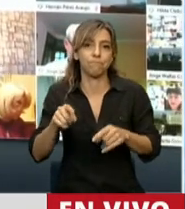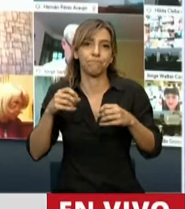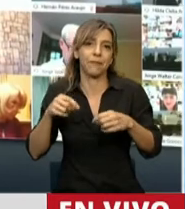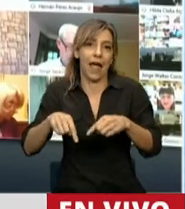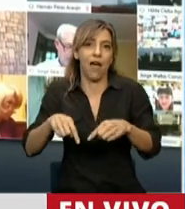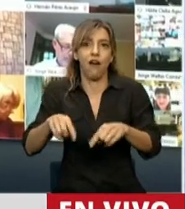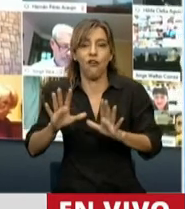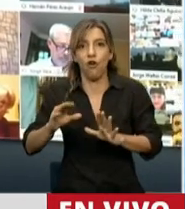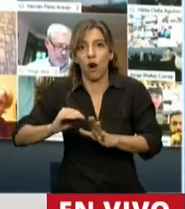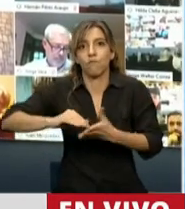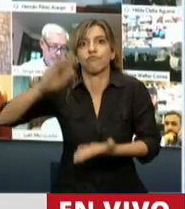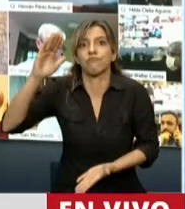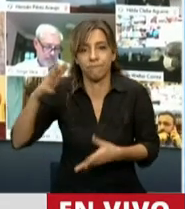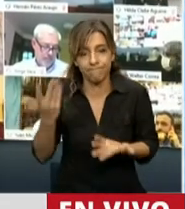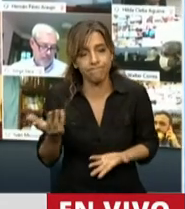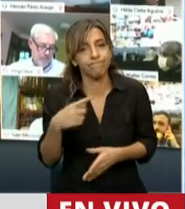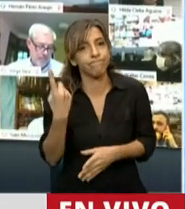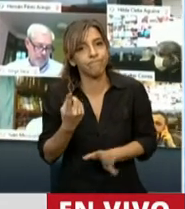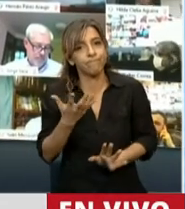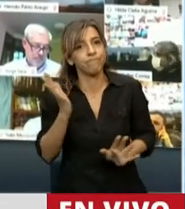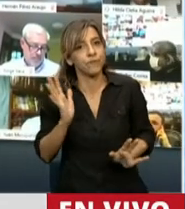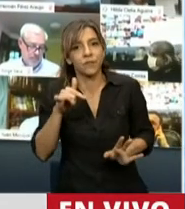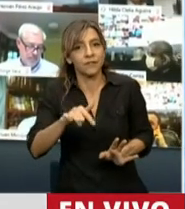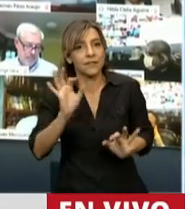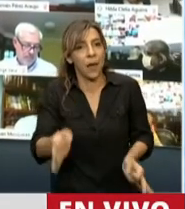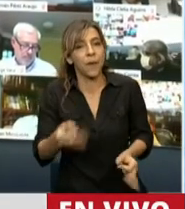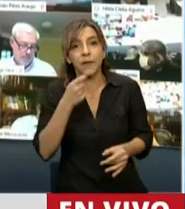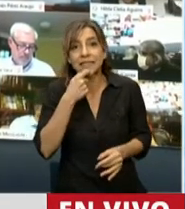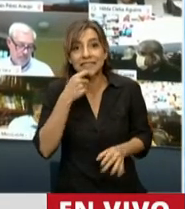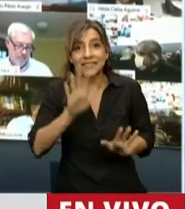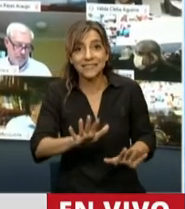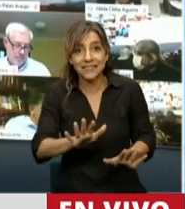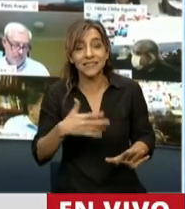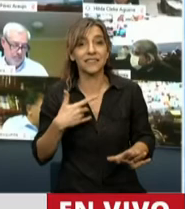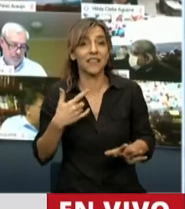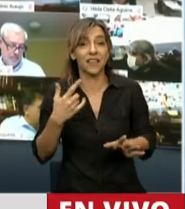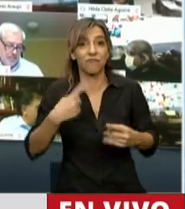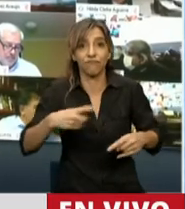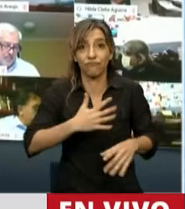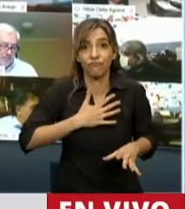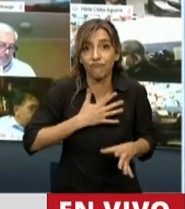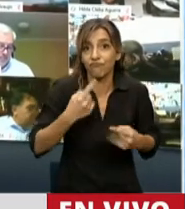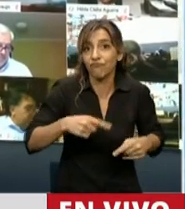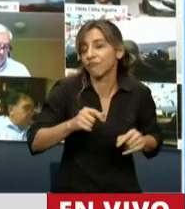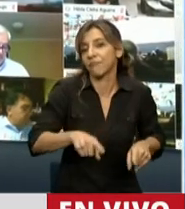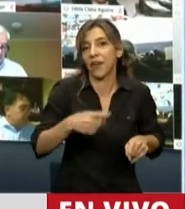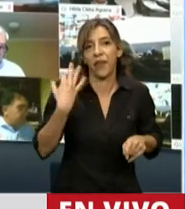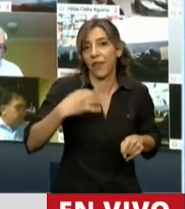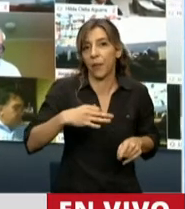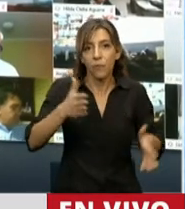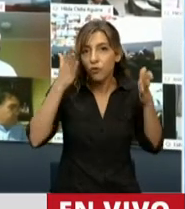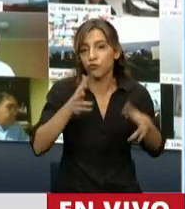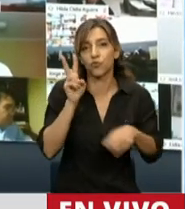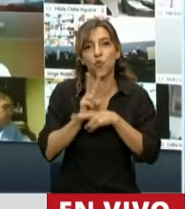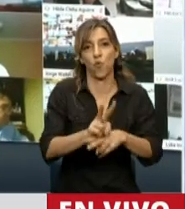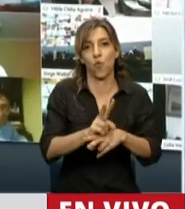dato más. No se puede crecer ni tener un país que se desarrolle si no hay soberanía. Y la soberanía política es fundamental y